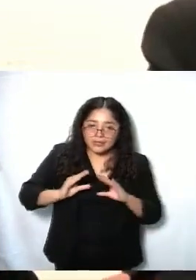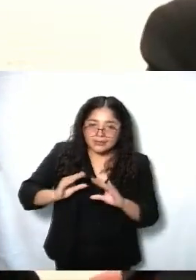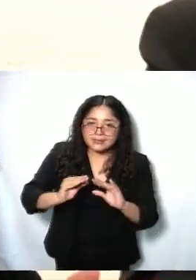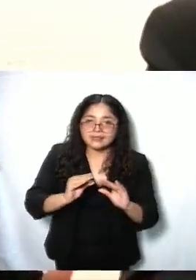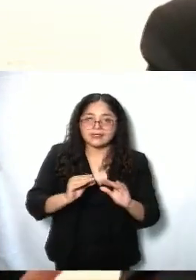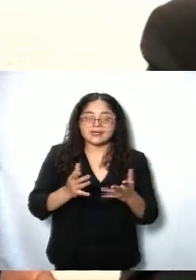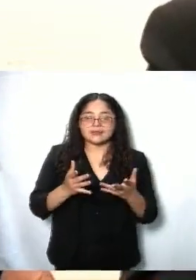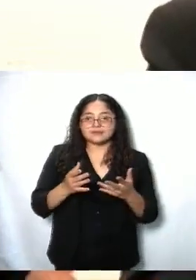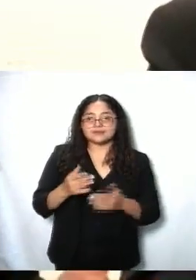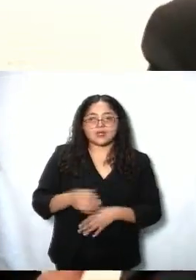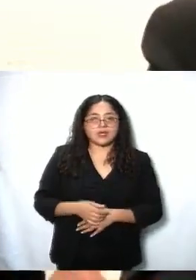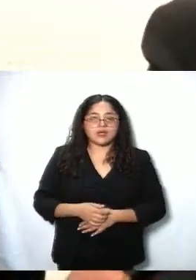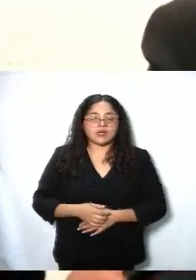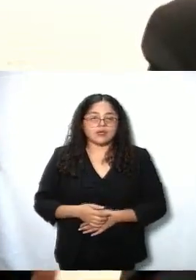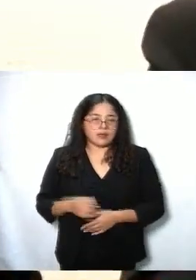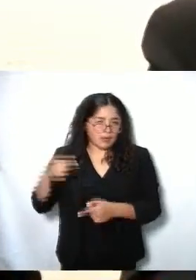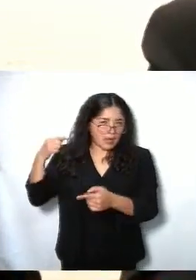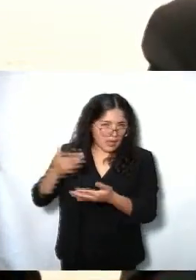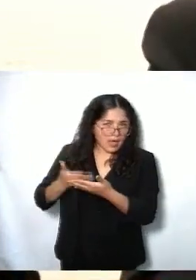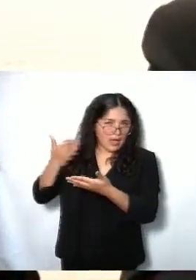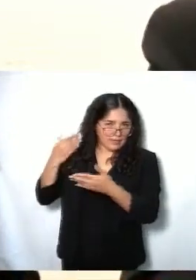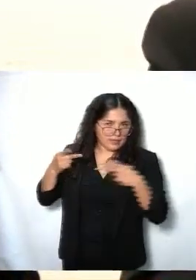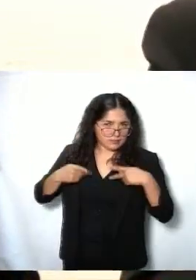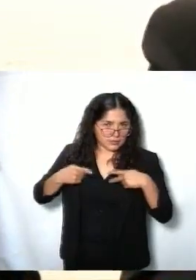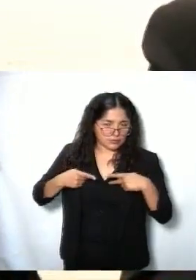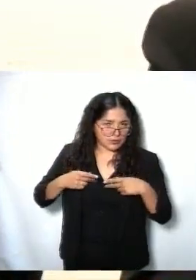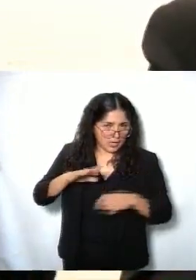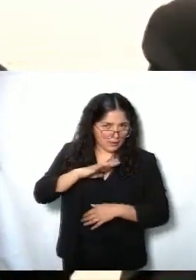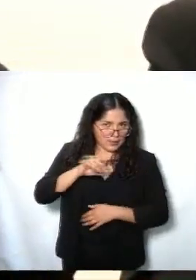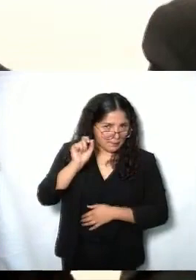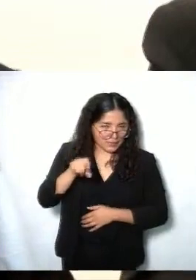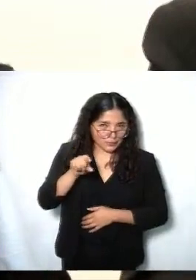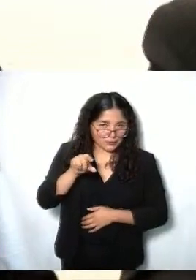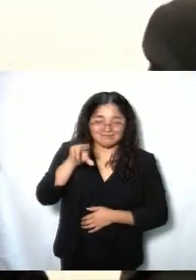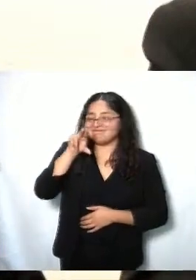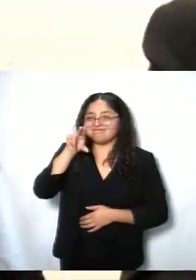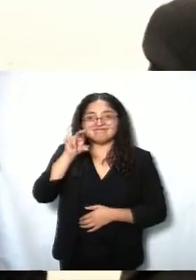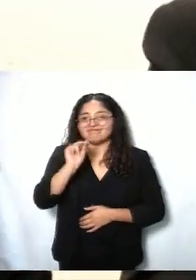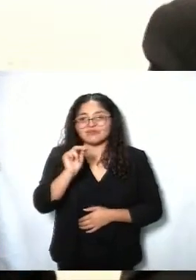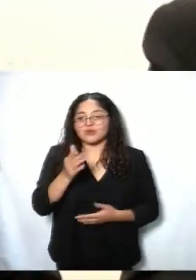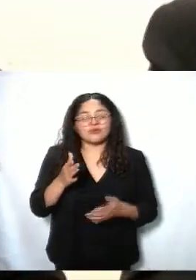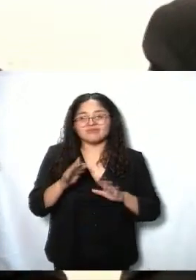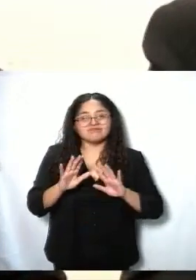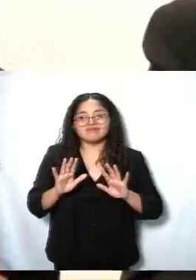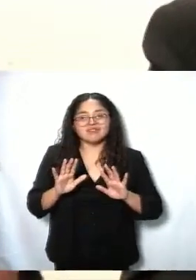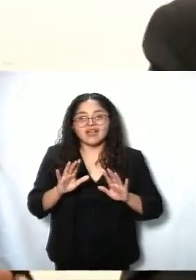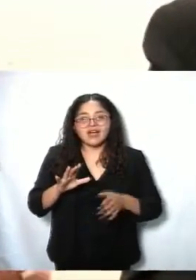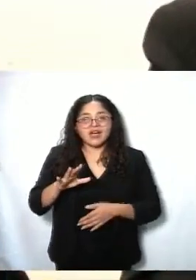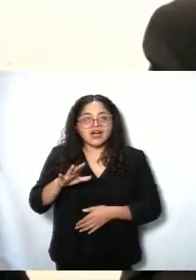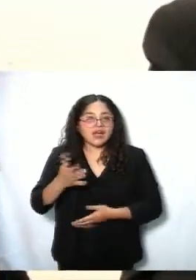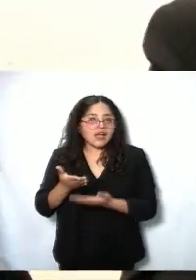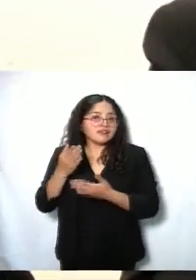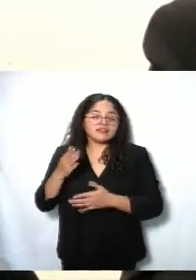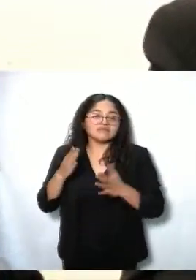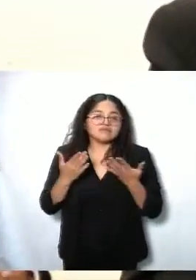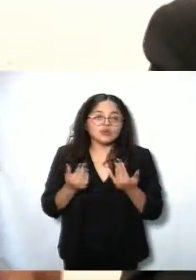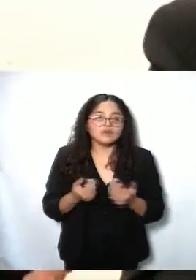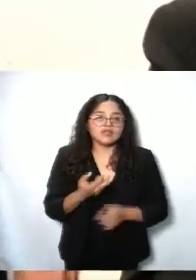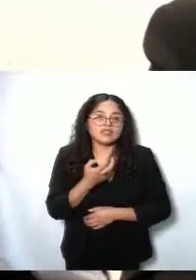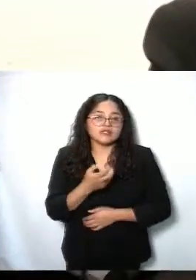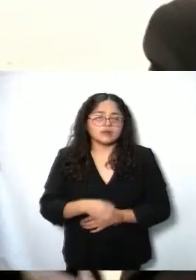difundiendo, no siempre los ha tenido la sociedad y tampoco hay la garantía de que los pueda tener siempre si no los cuidamos.